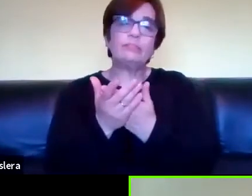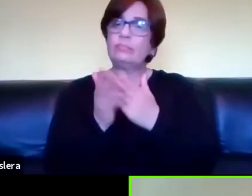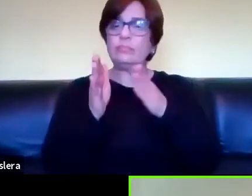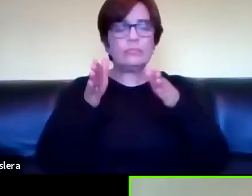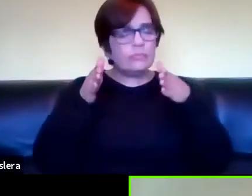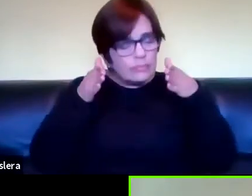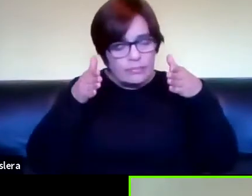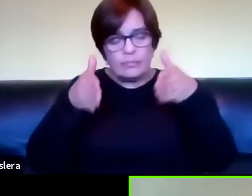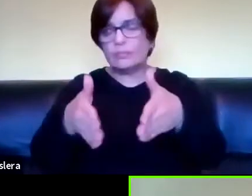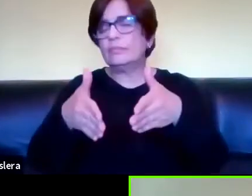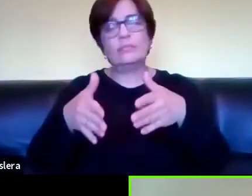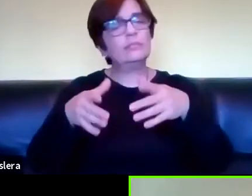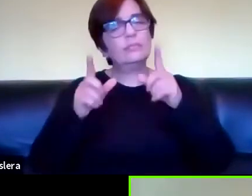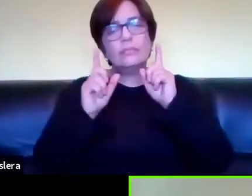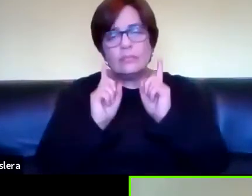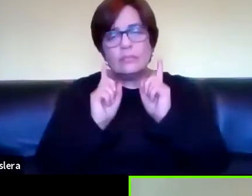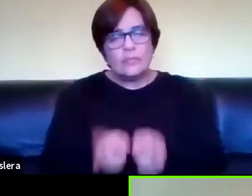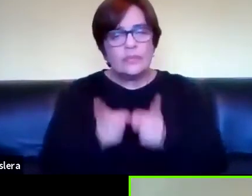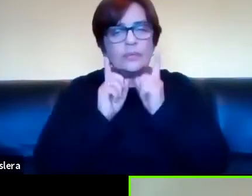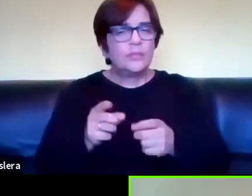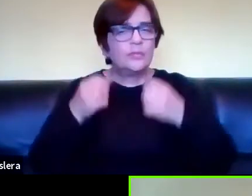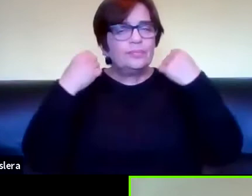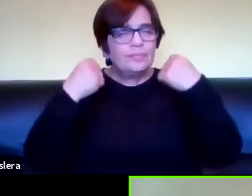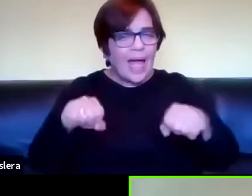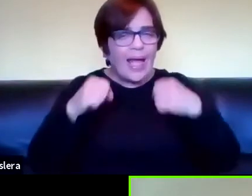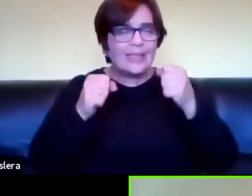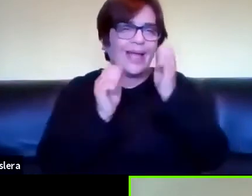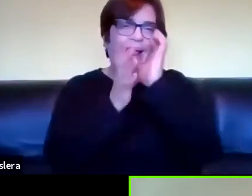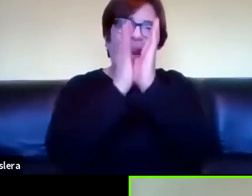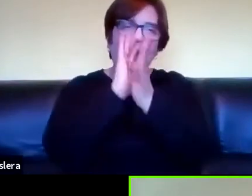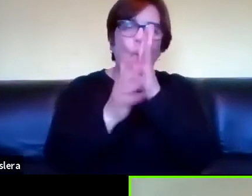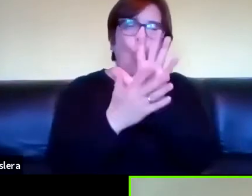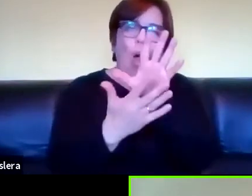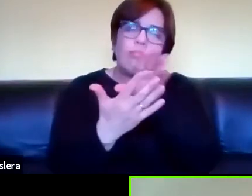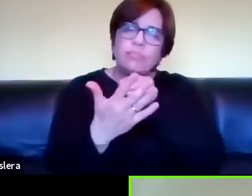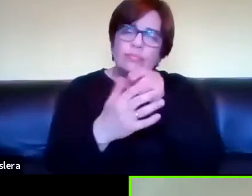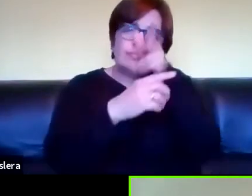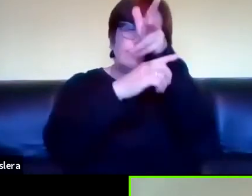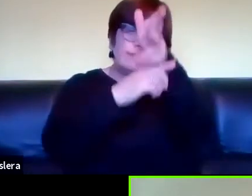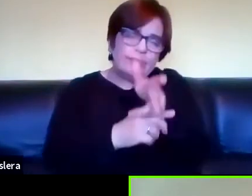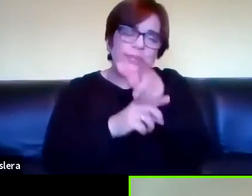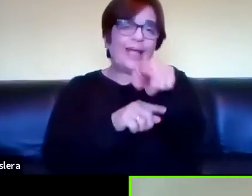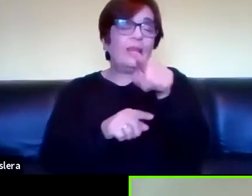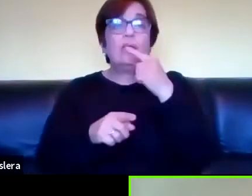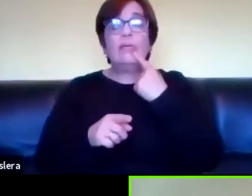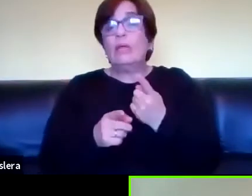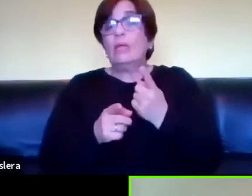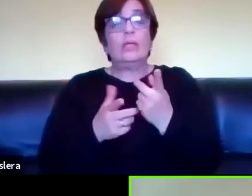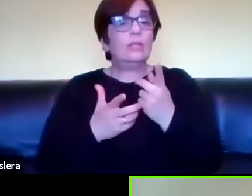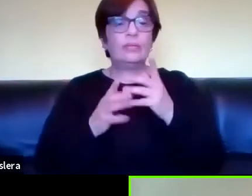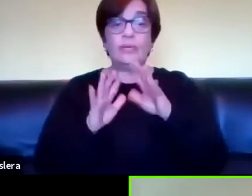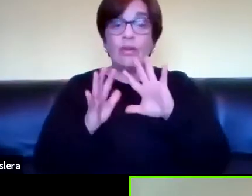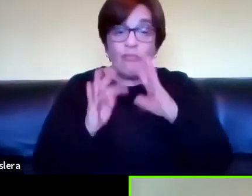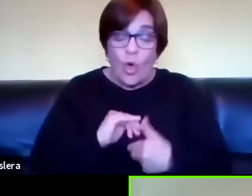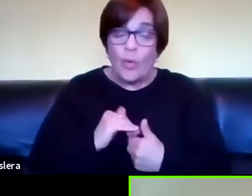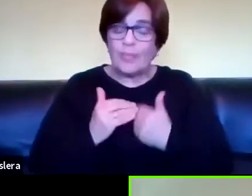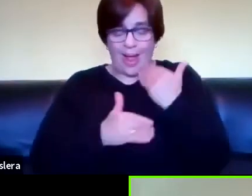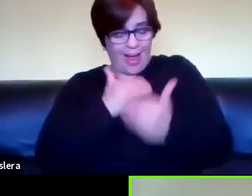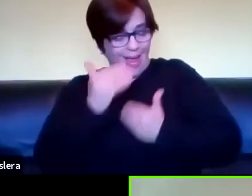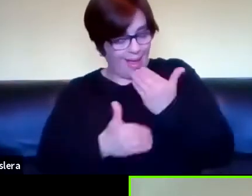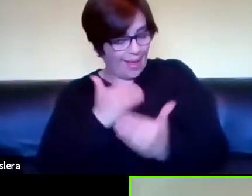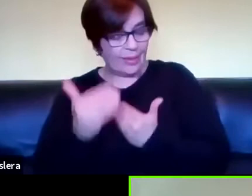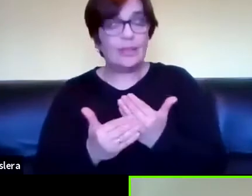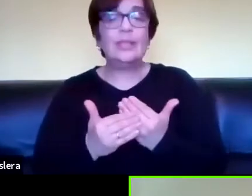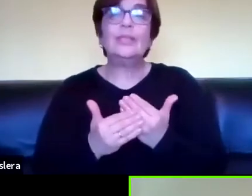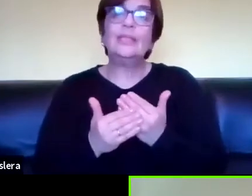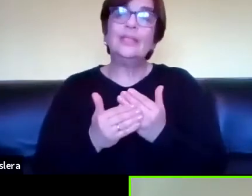prácticas letradas en la lengua de señas por lo tanto aprender justamente todas estas las formas de producción de cómo tiene que ser un video